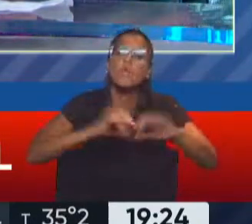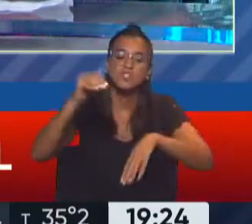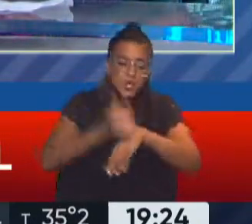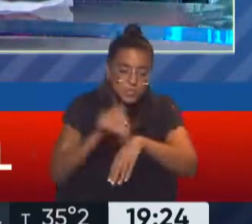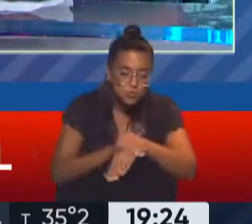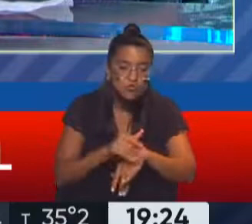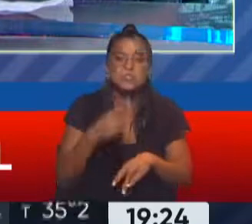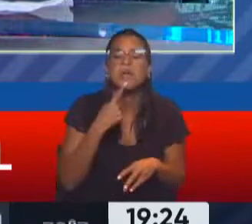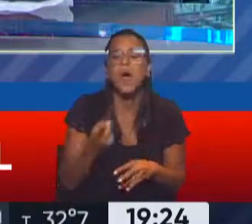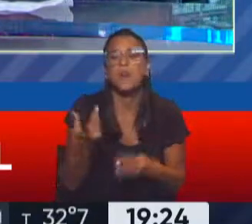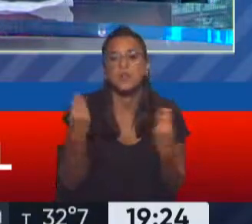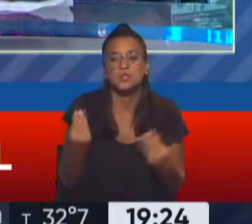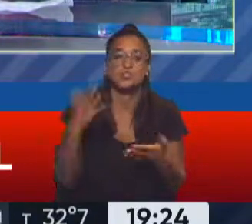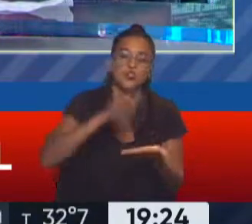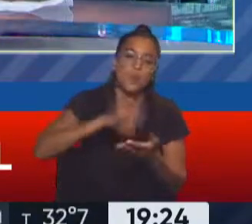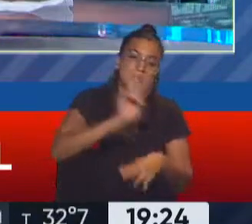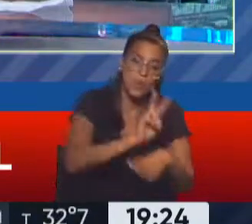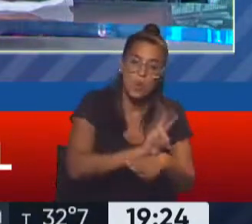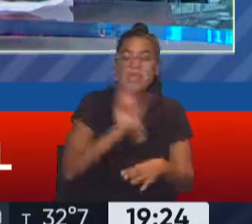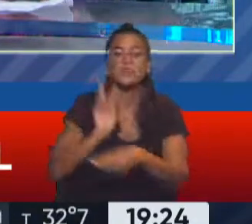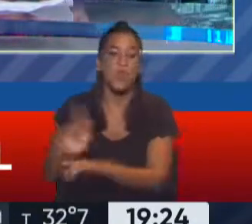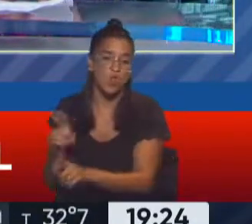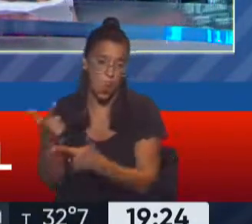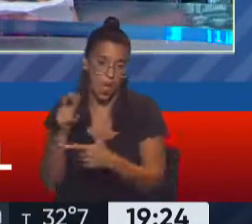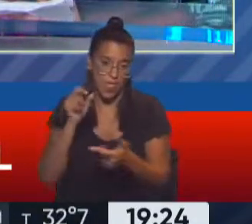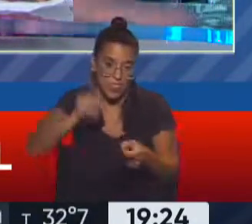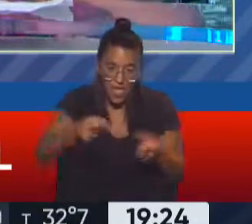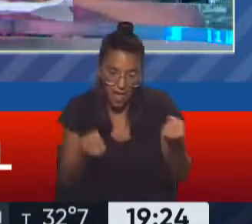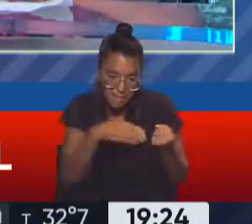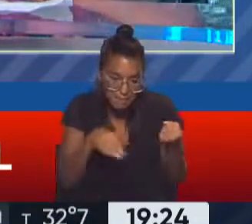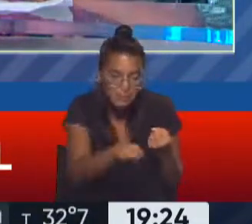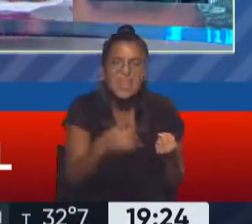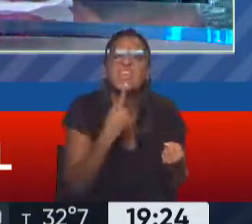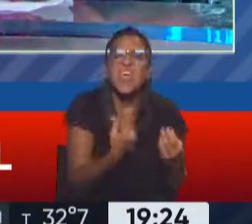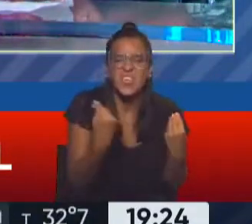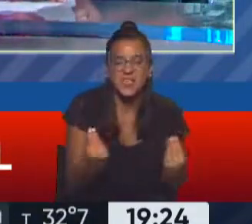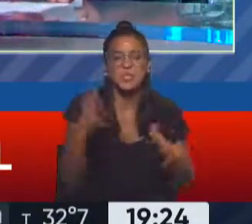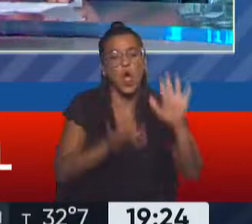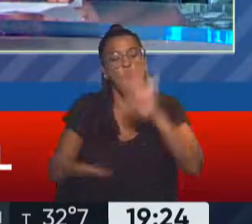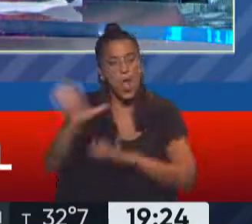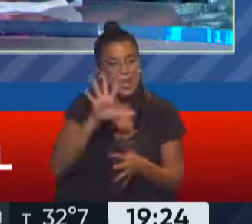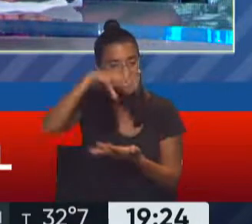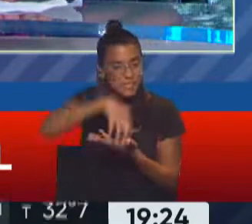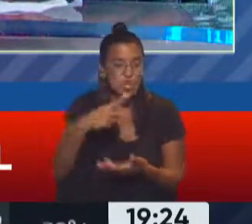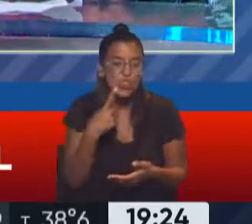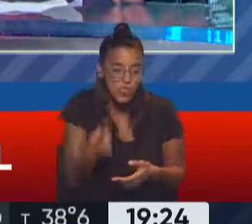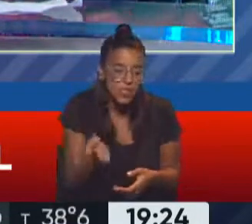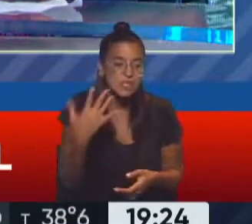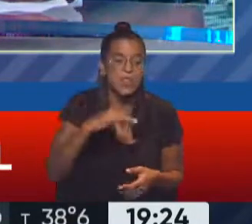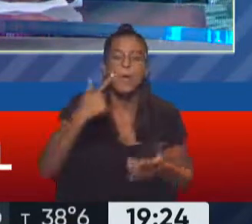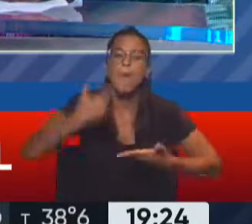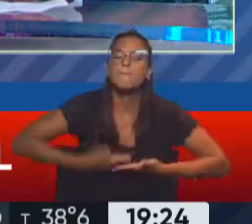de los hechos de seguridad e inseguridad vial? ¿Qué dicen? Esta organización dice que hay que